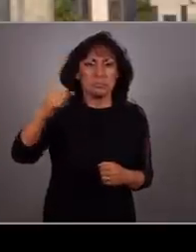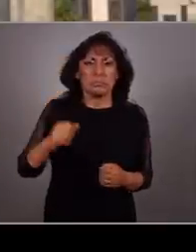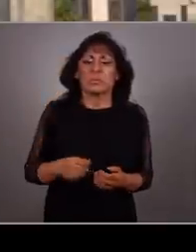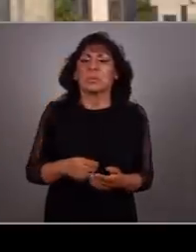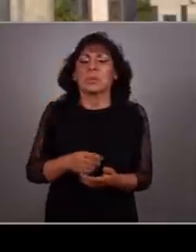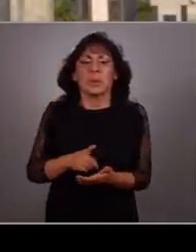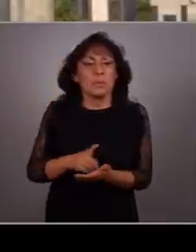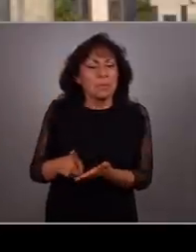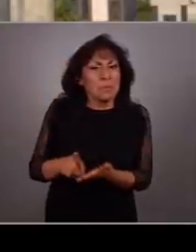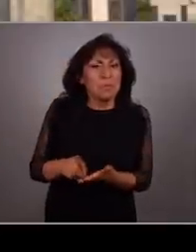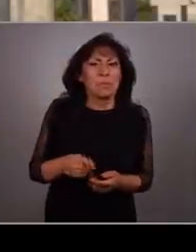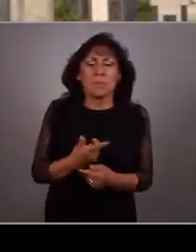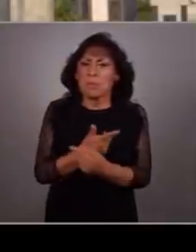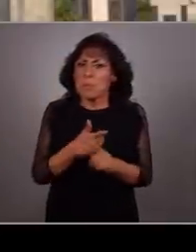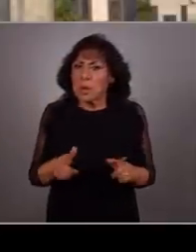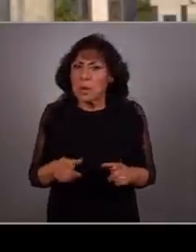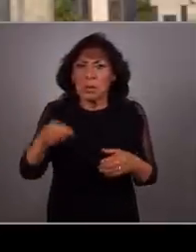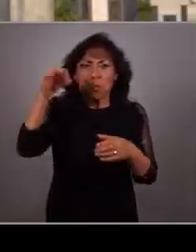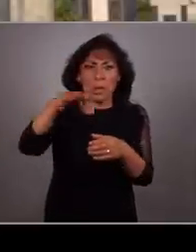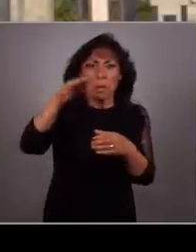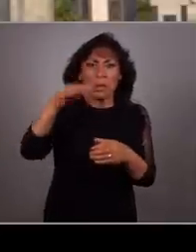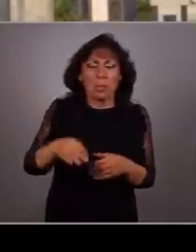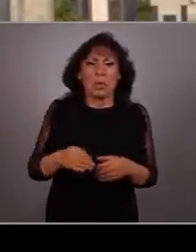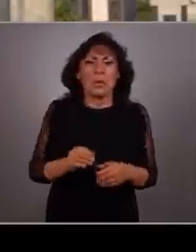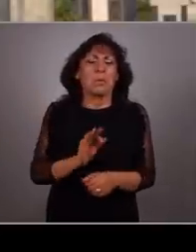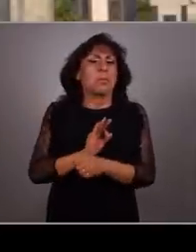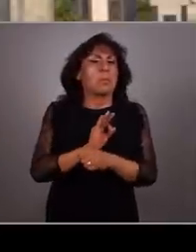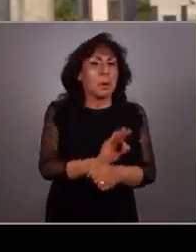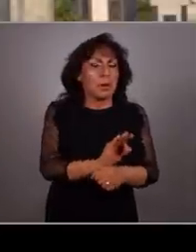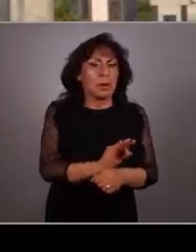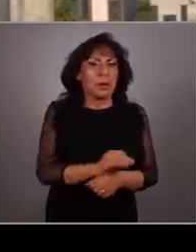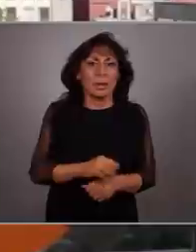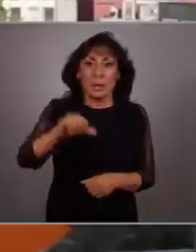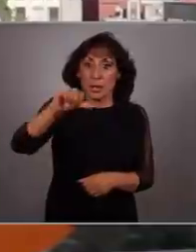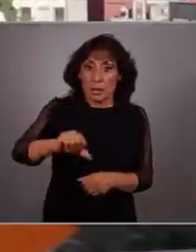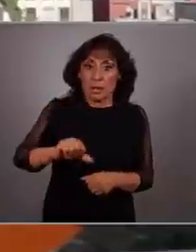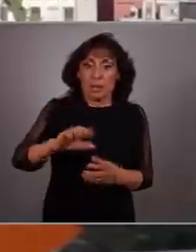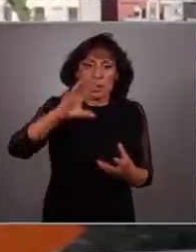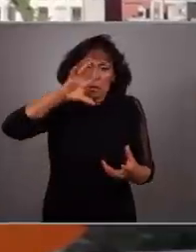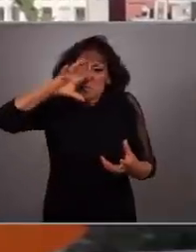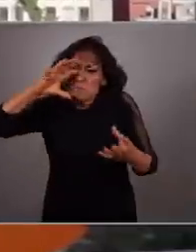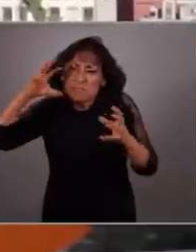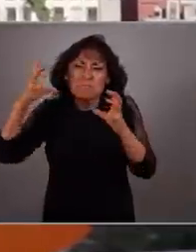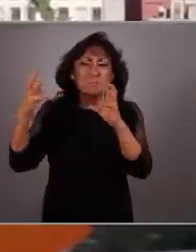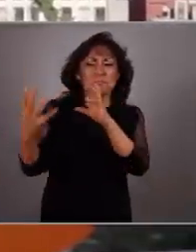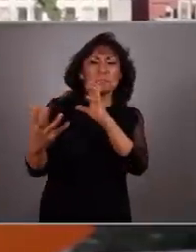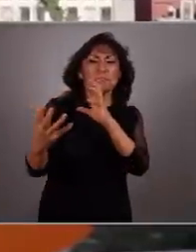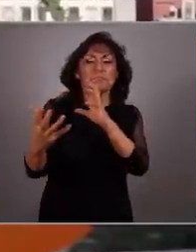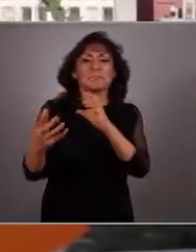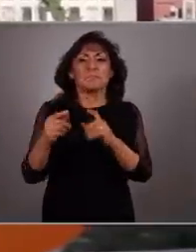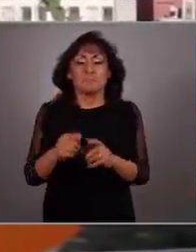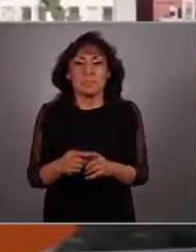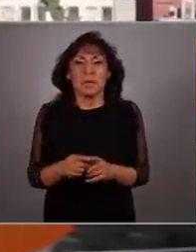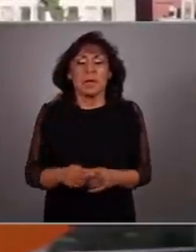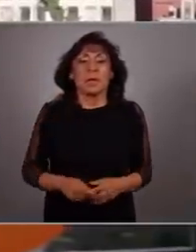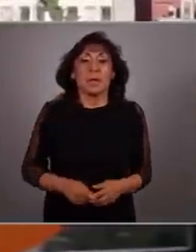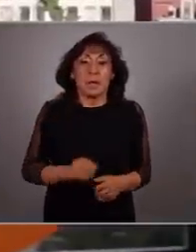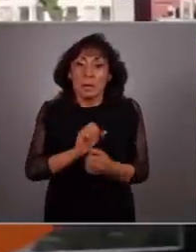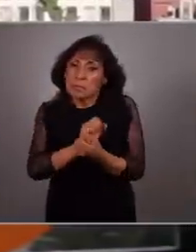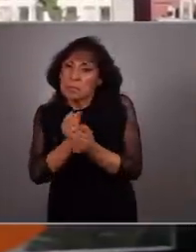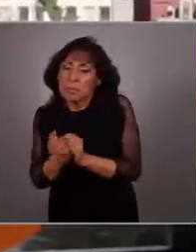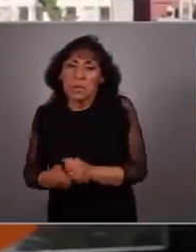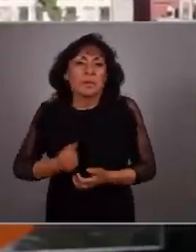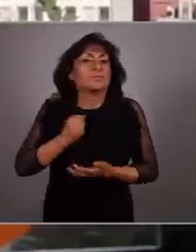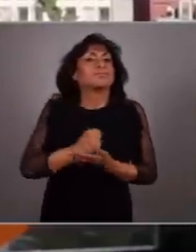para hacer valer la democracia. Hoy, hoy estamos frente a otro de esos momentos. Estamos ante una crisis que nos